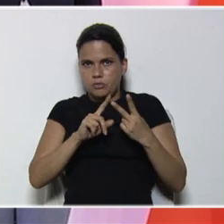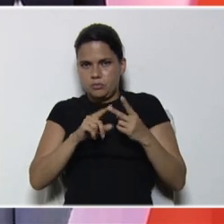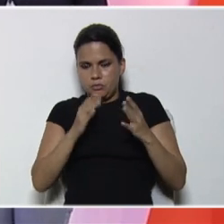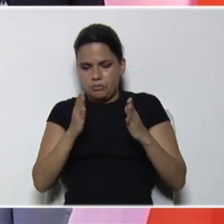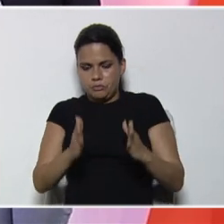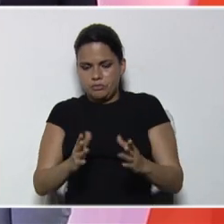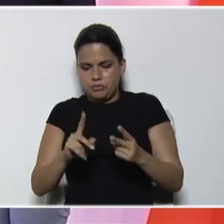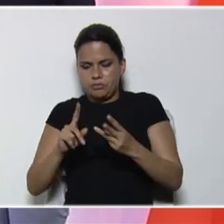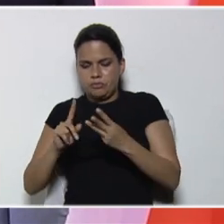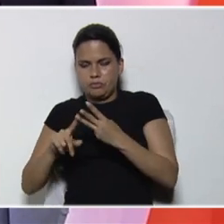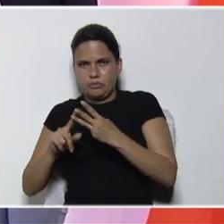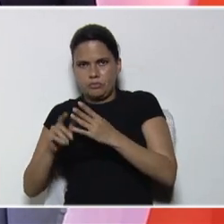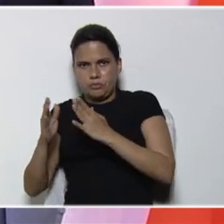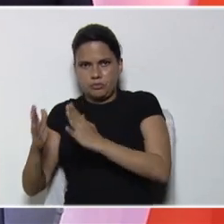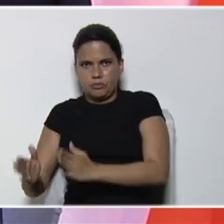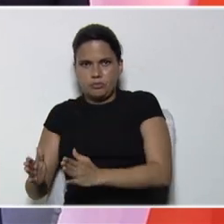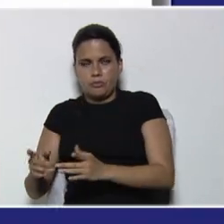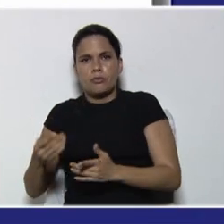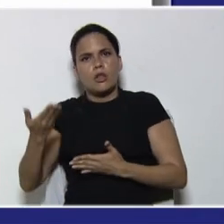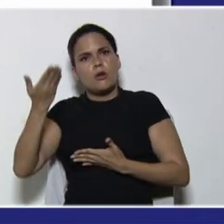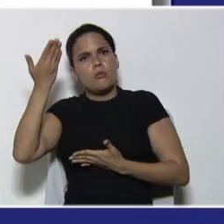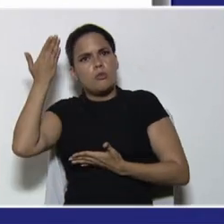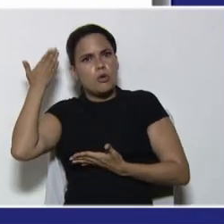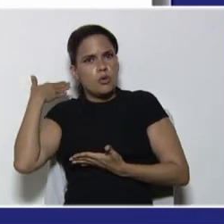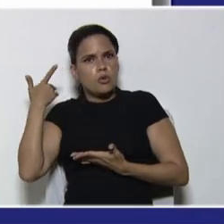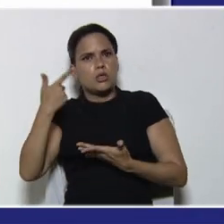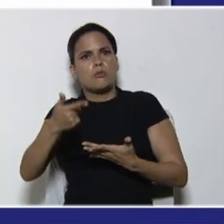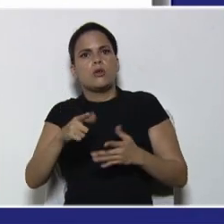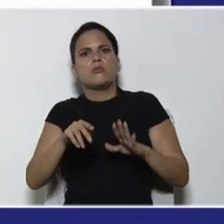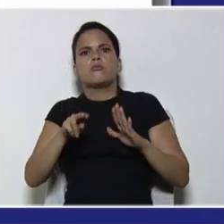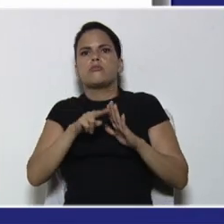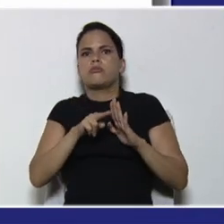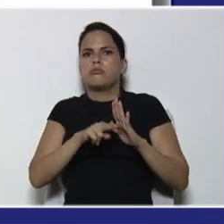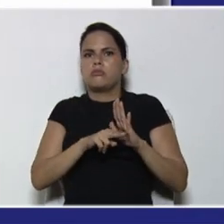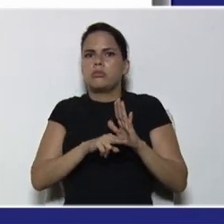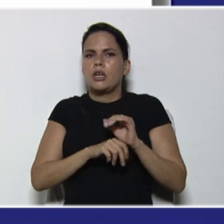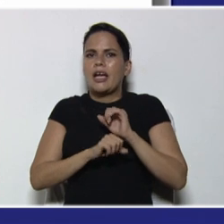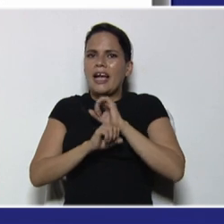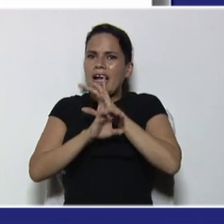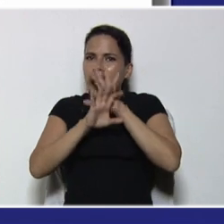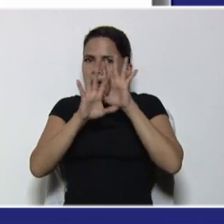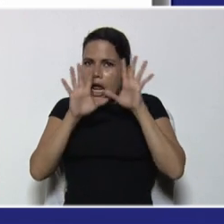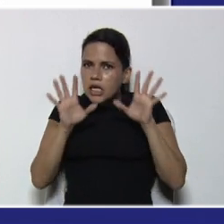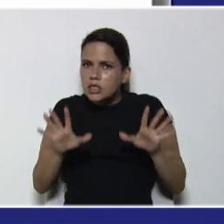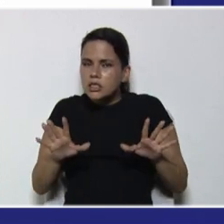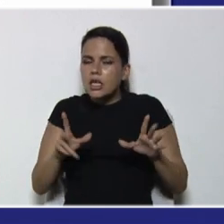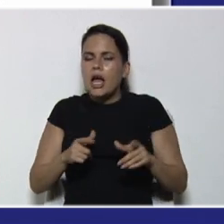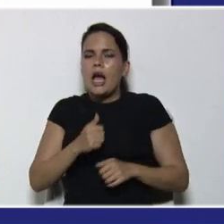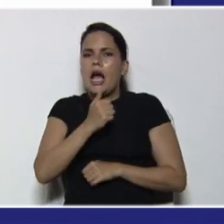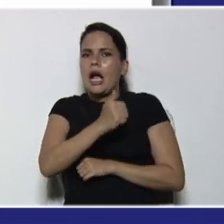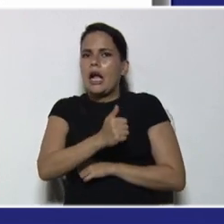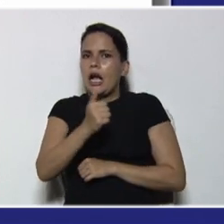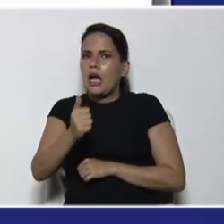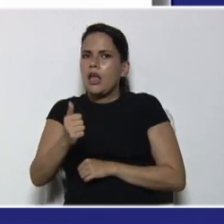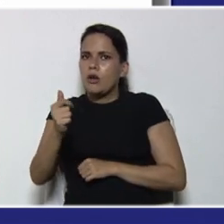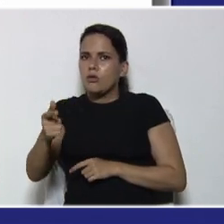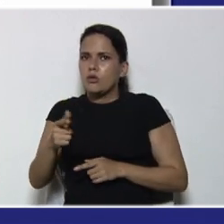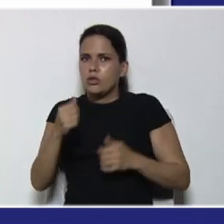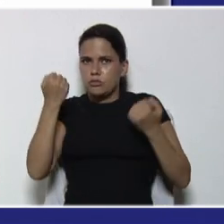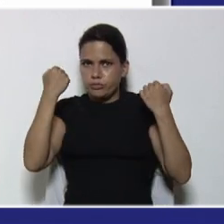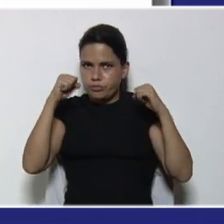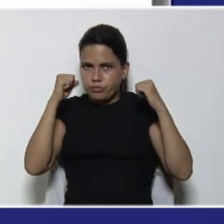rato, en la mesa. Y por último, dar esas instrucciones, claras y precisas, a cada uno, de esos